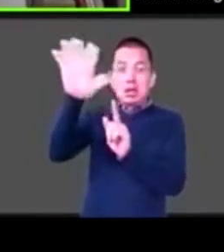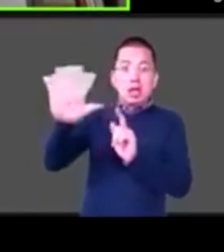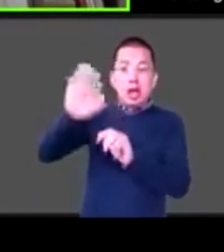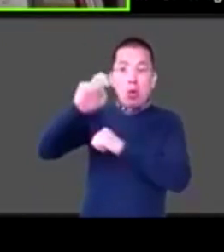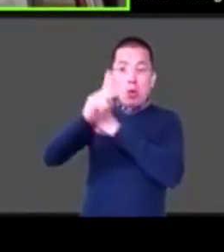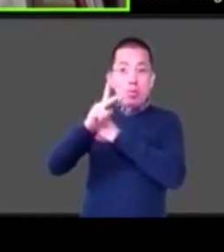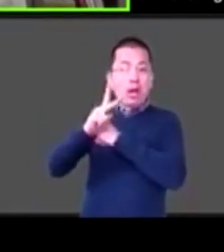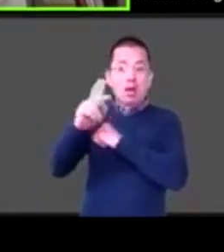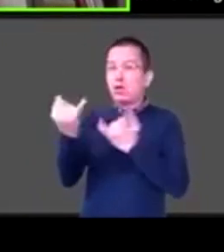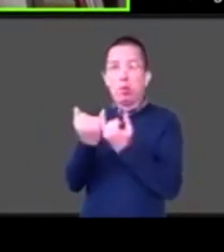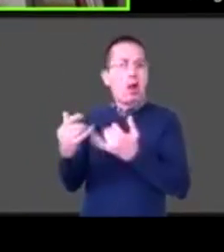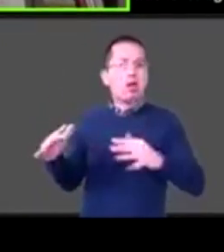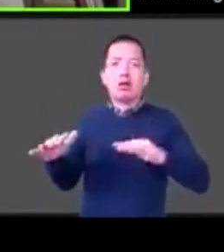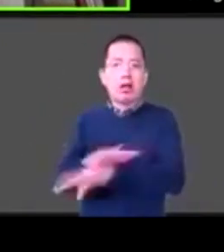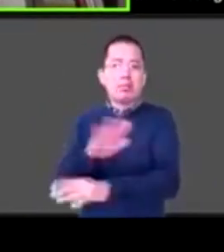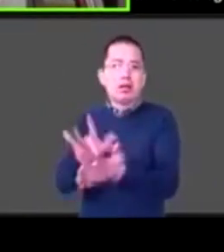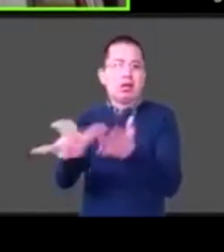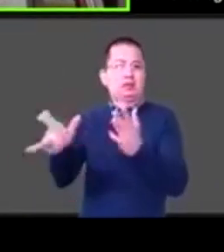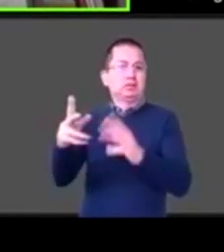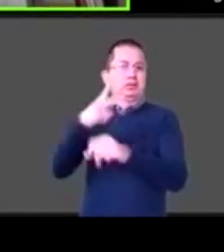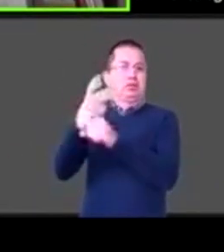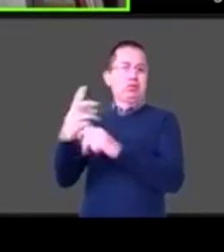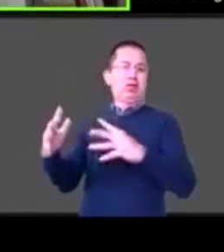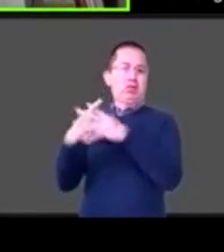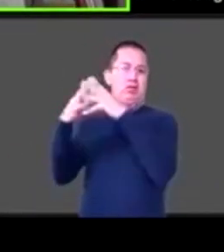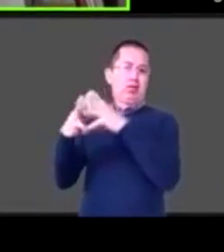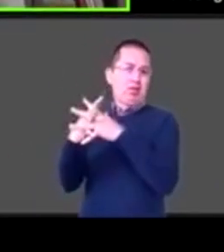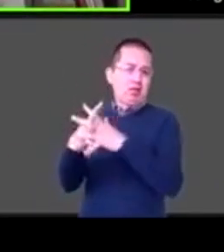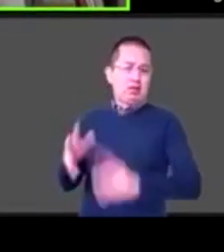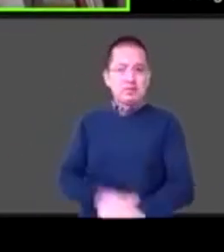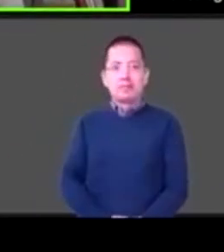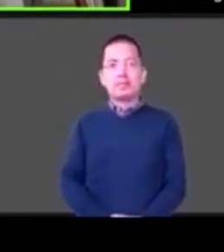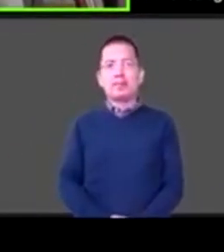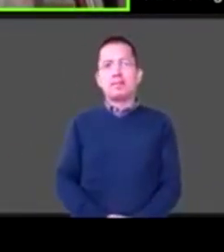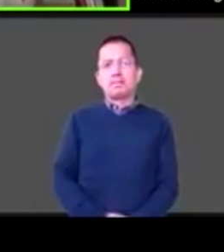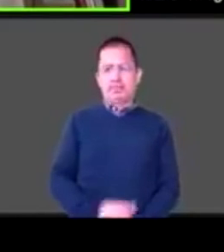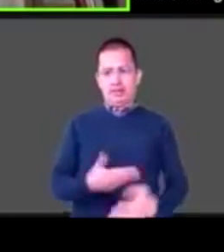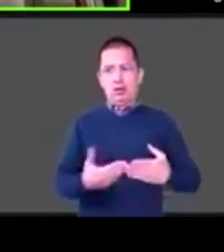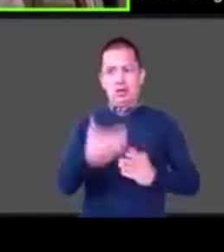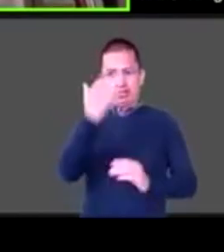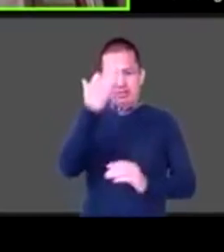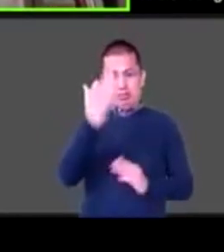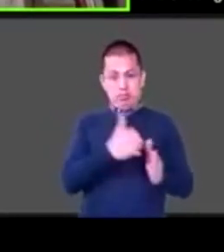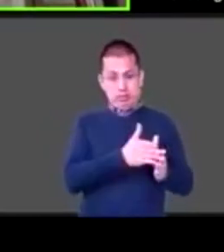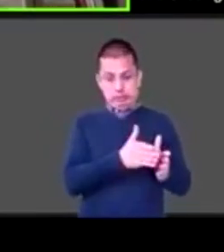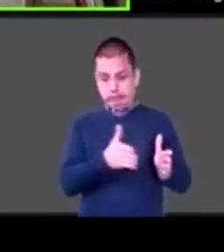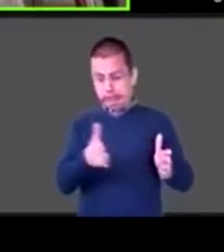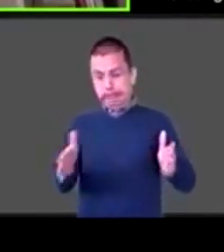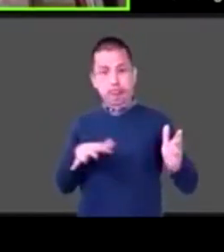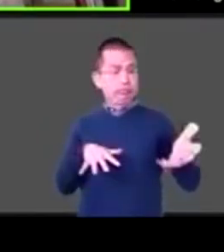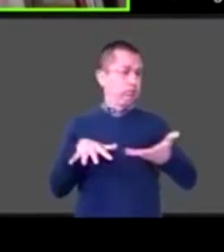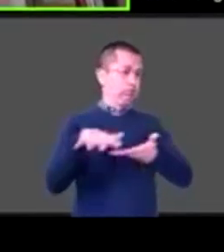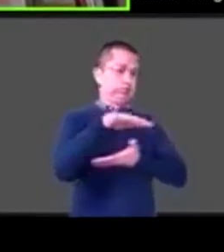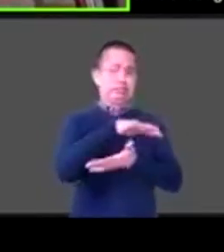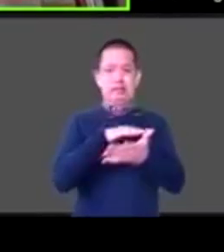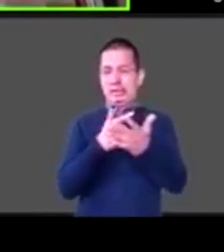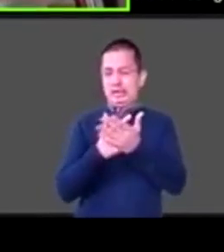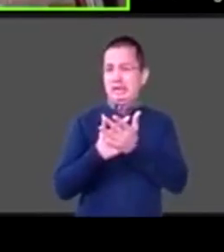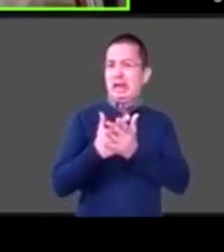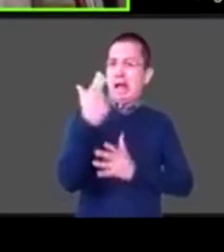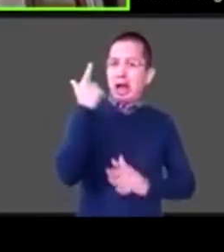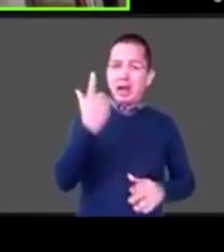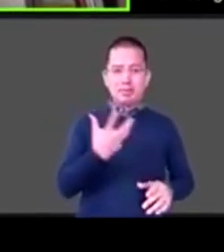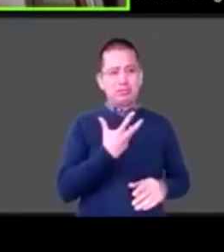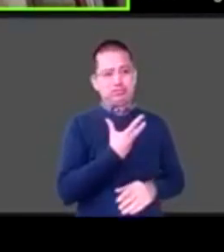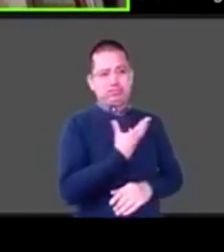¿Qué creen que puede quedar de esta crisis que podamos aprovechar? ¿Qué podemos aprovechar de este momento de esta pandemia y de este